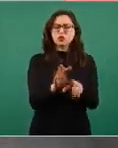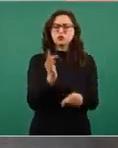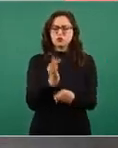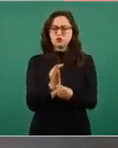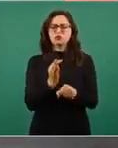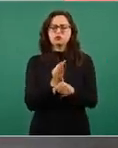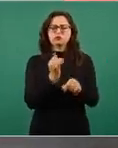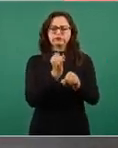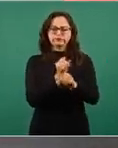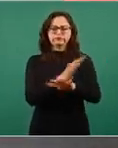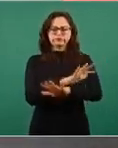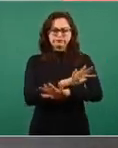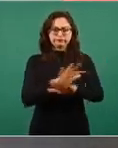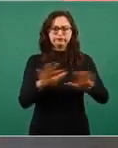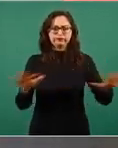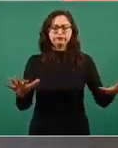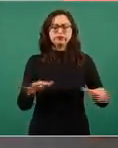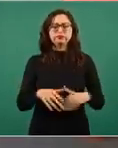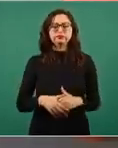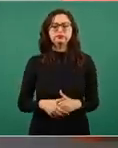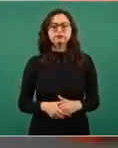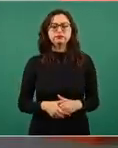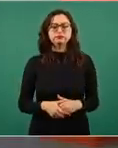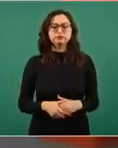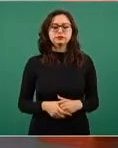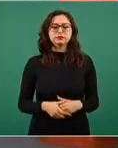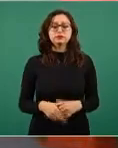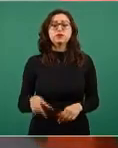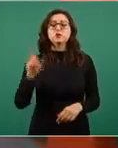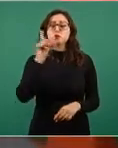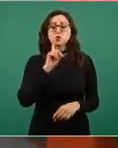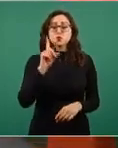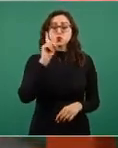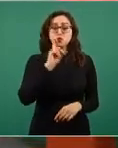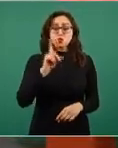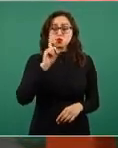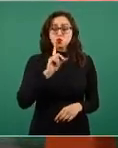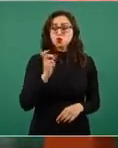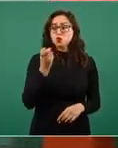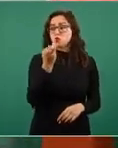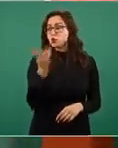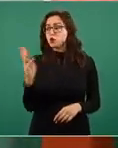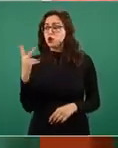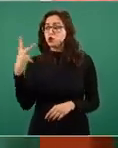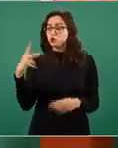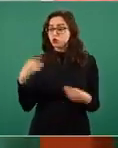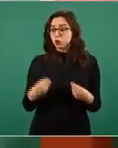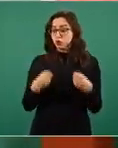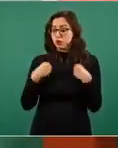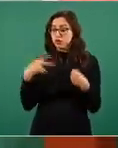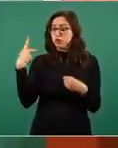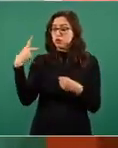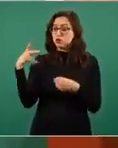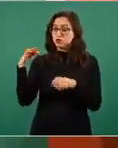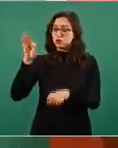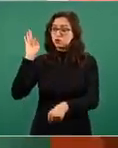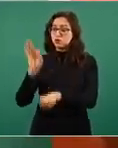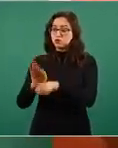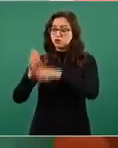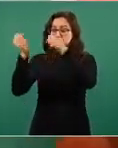poniendo la vida y seguridad de las mujeres como prioridad para nuestro gobierno, quiero